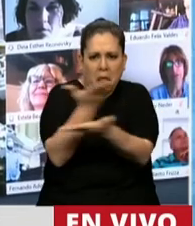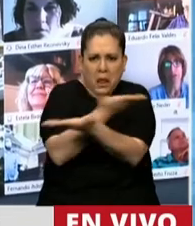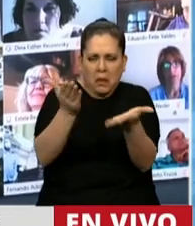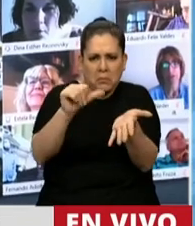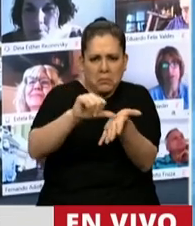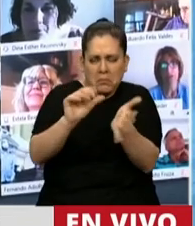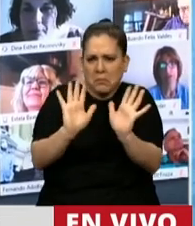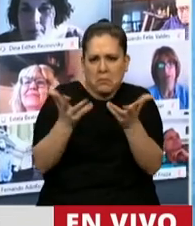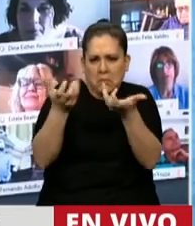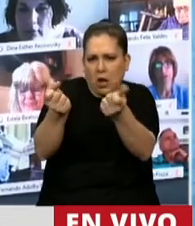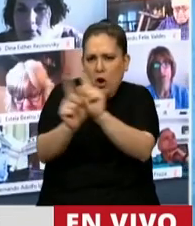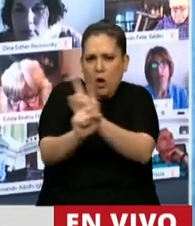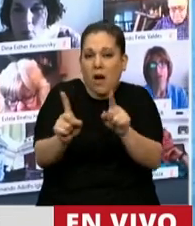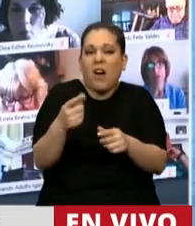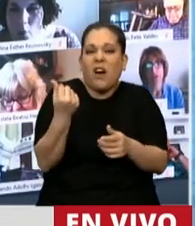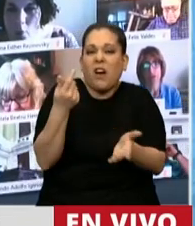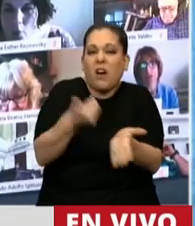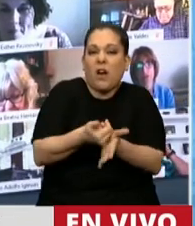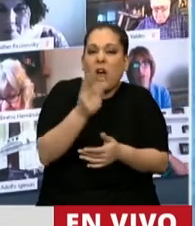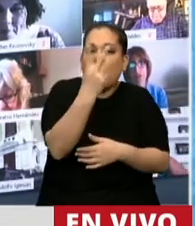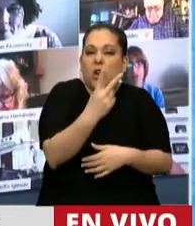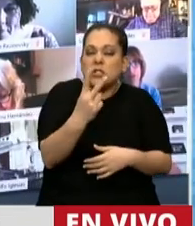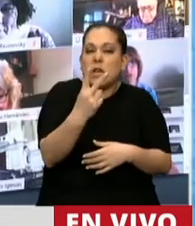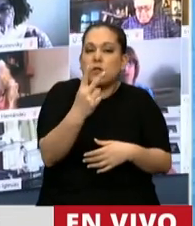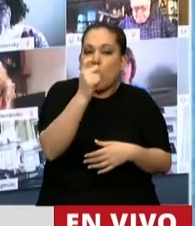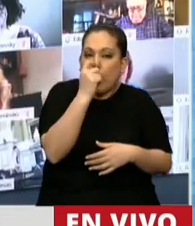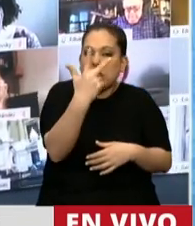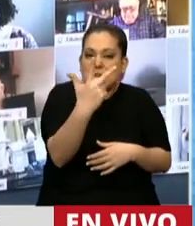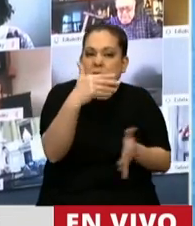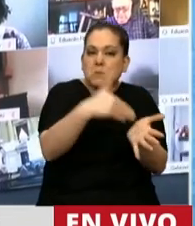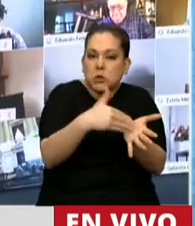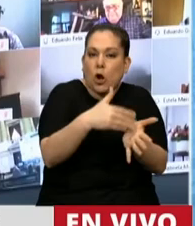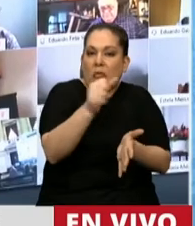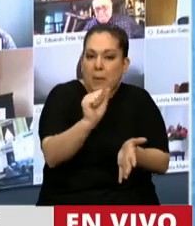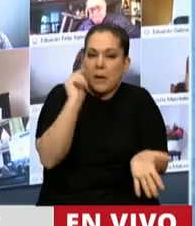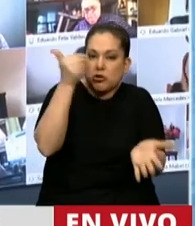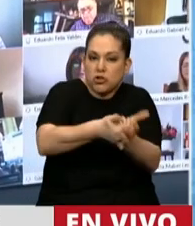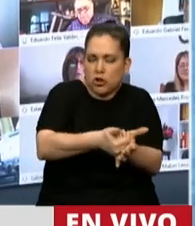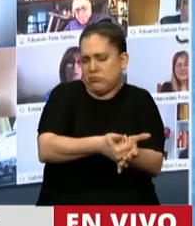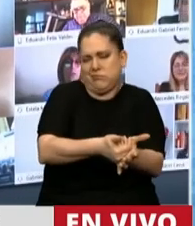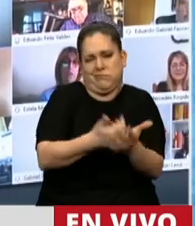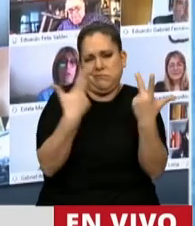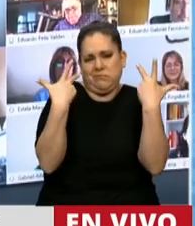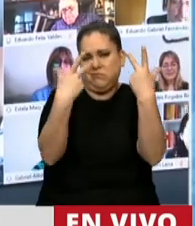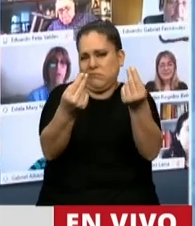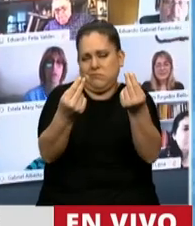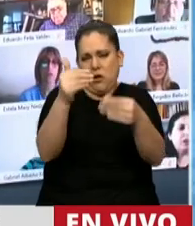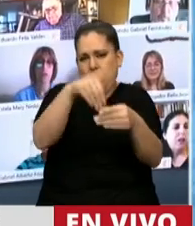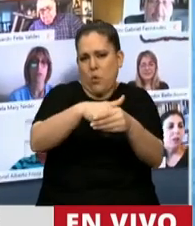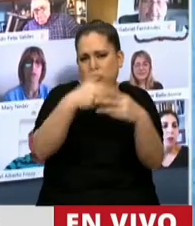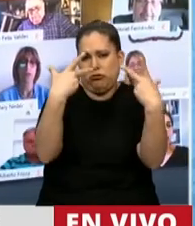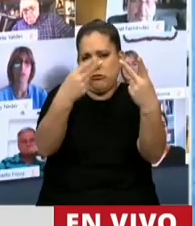al Estado argentino 223 millones de pesos. Es decir, que de ninguna manera podemos aprobar esto y por supuesto